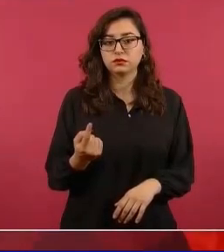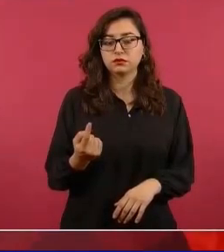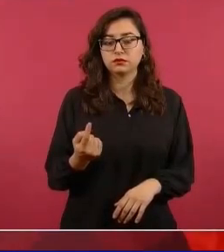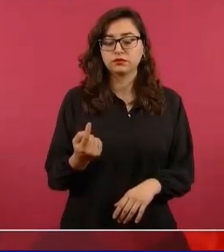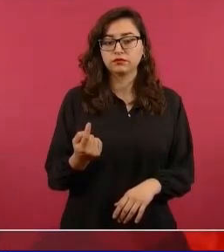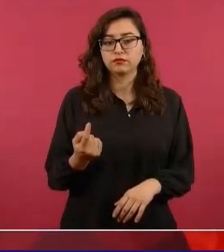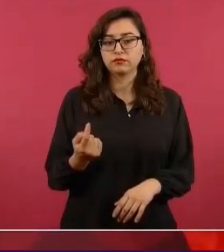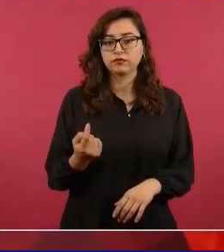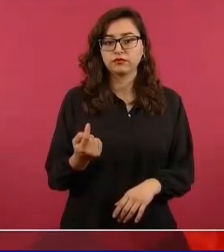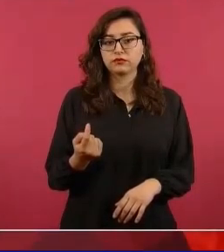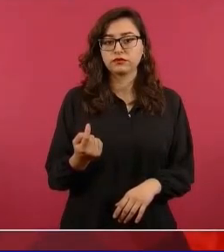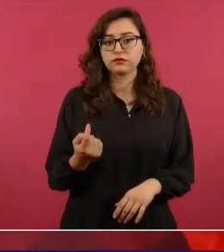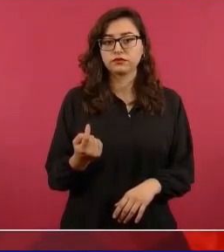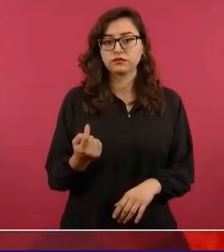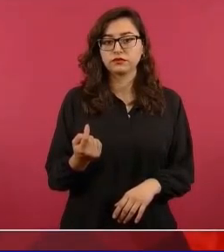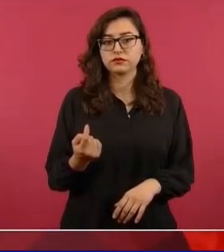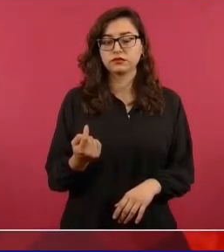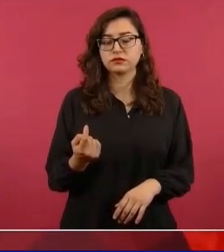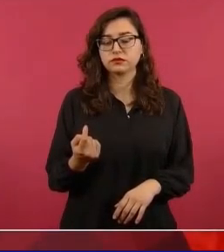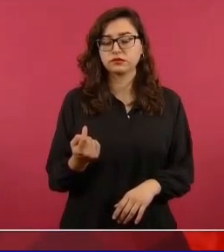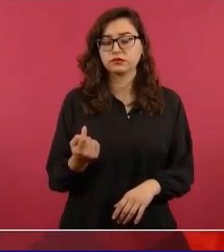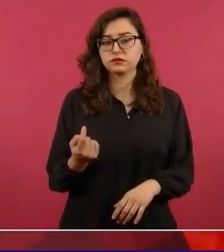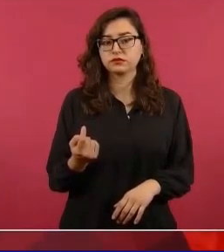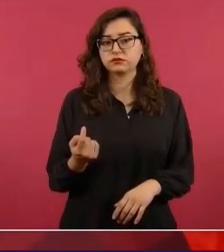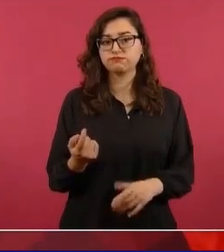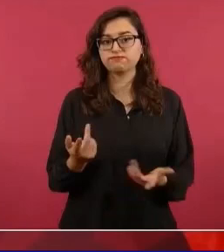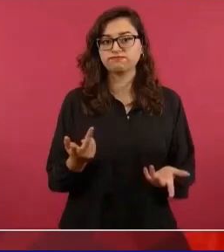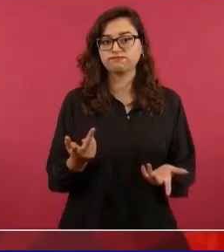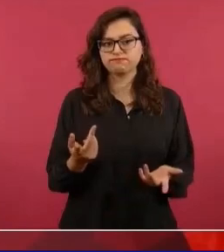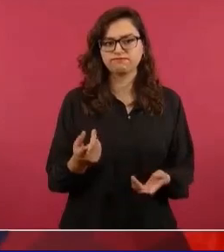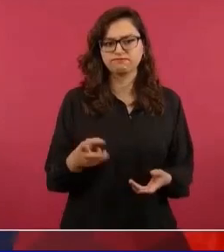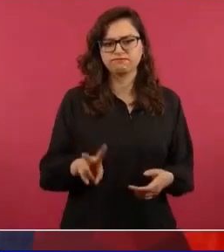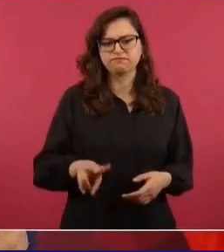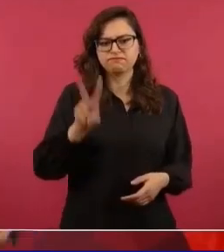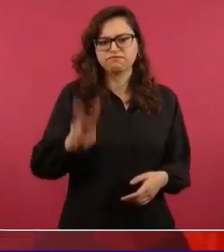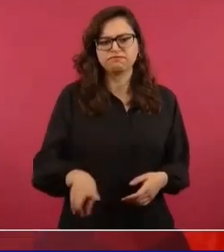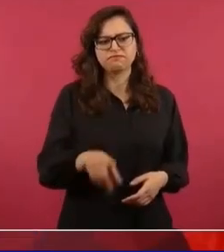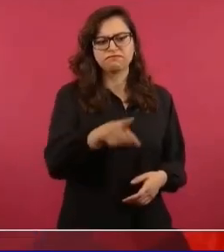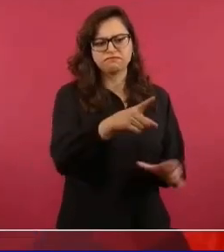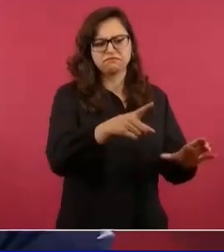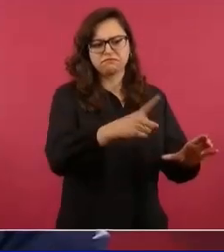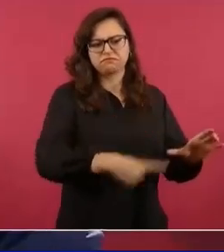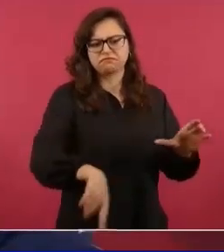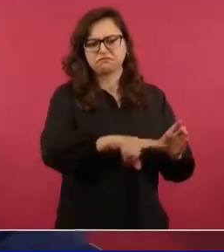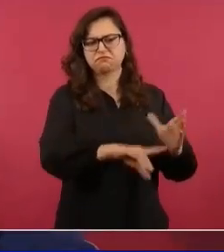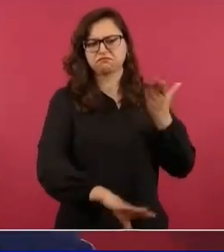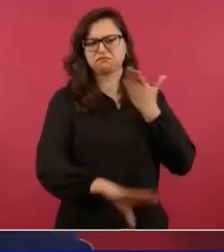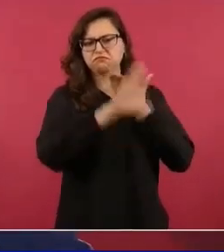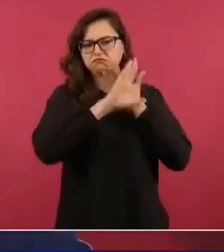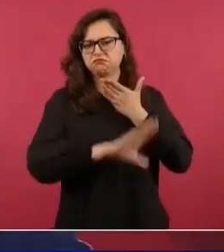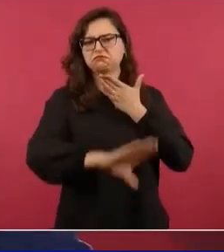autenticidad en contra de nosotros,